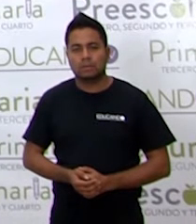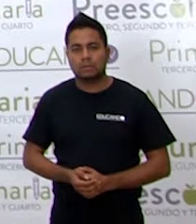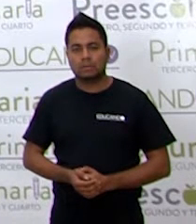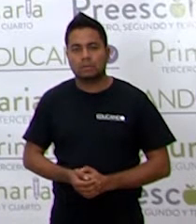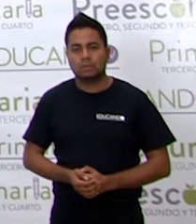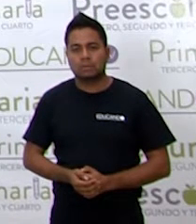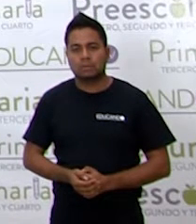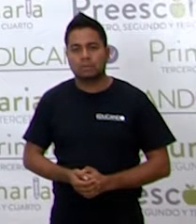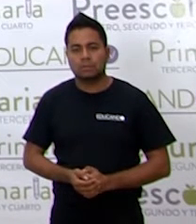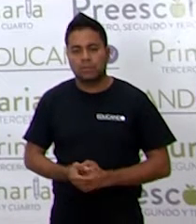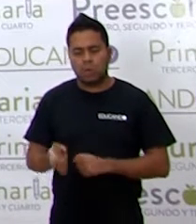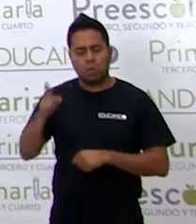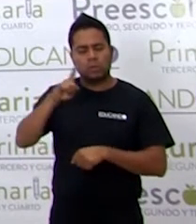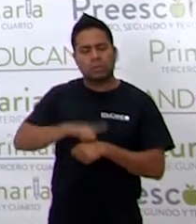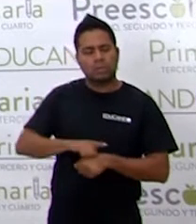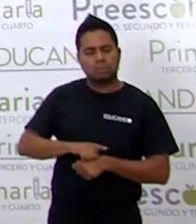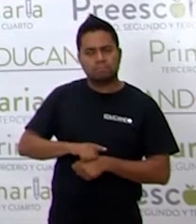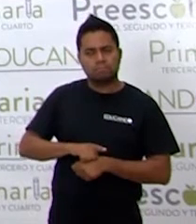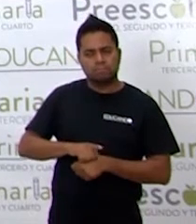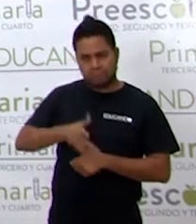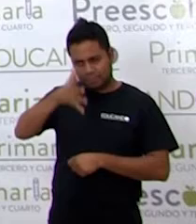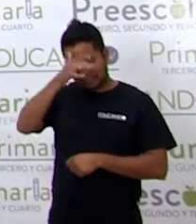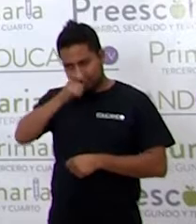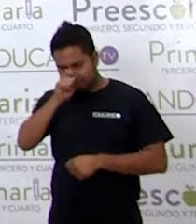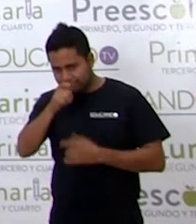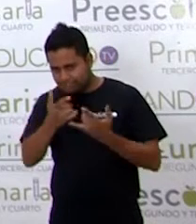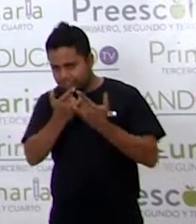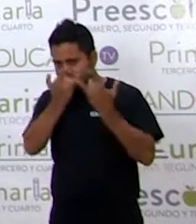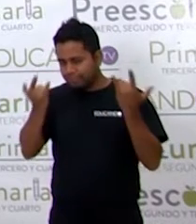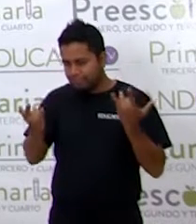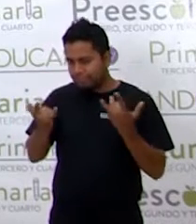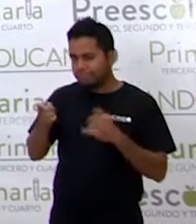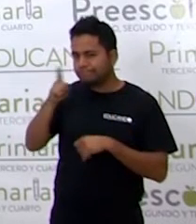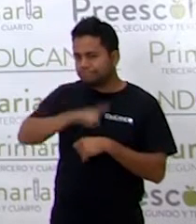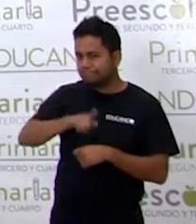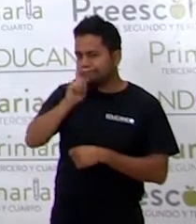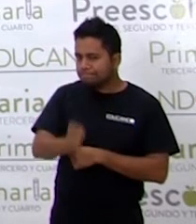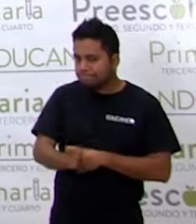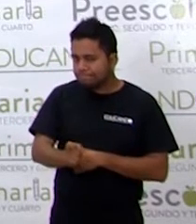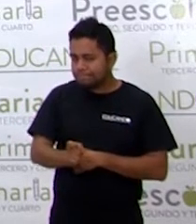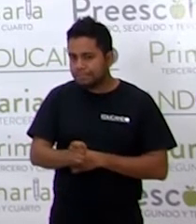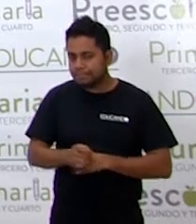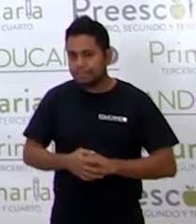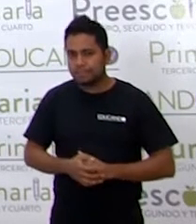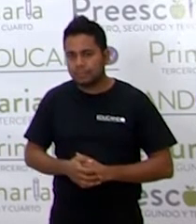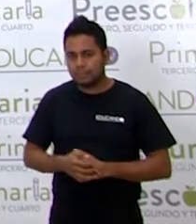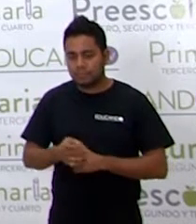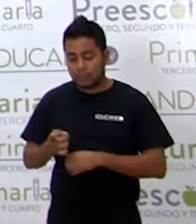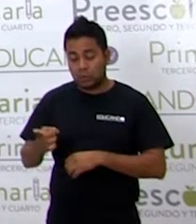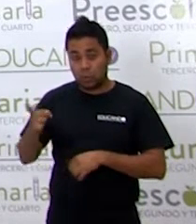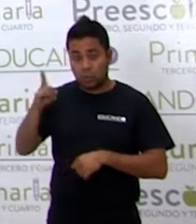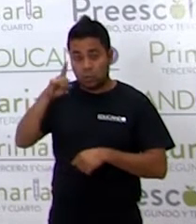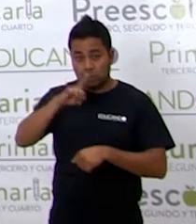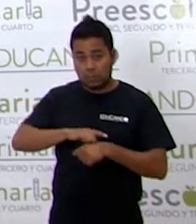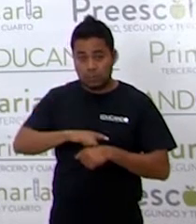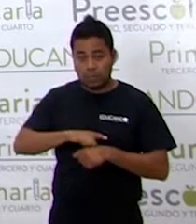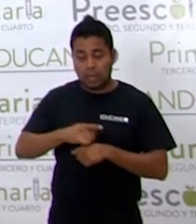¿Un día qué? ¿Recuerdas el mito? Un día, la más vieja